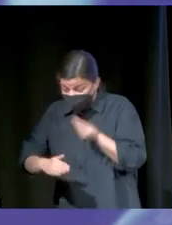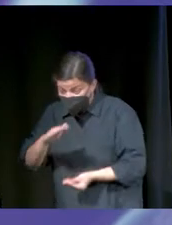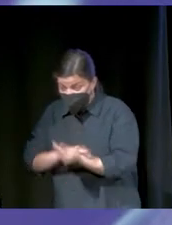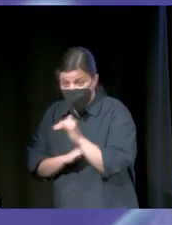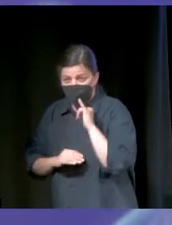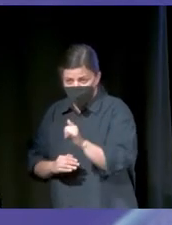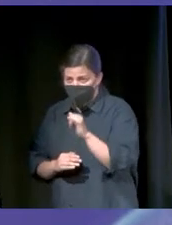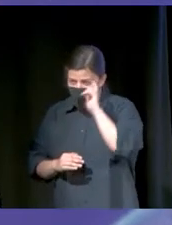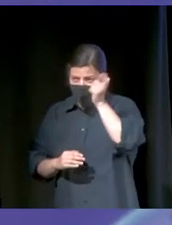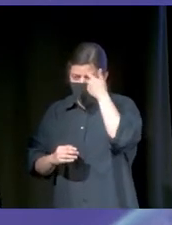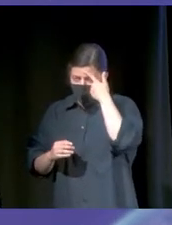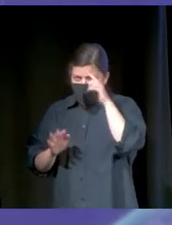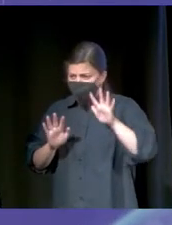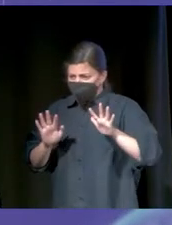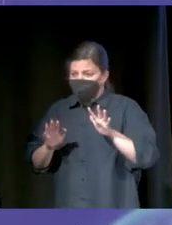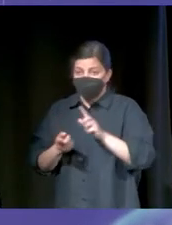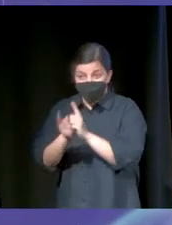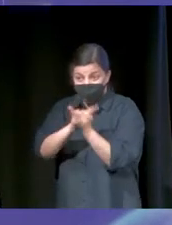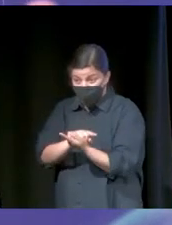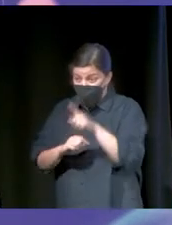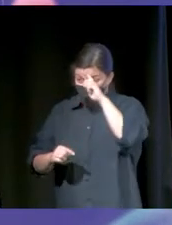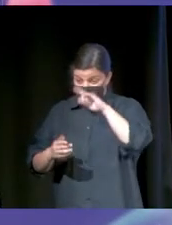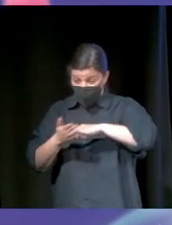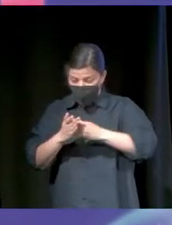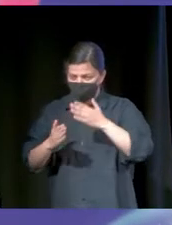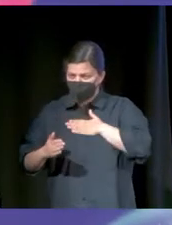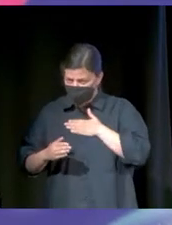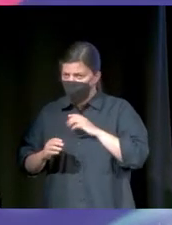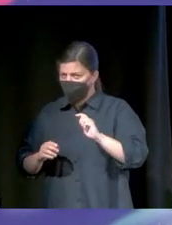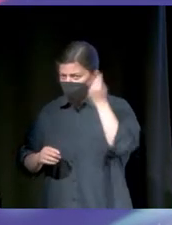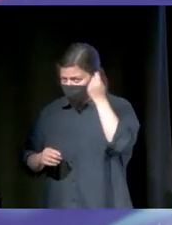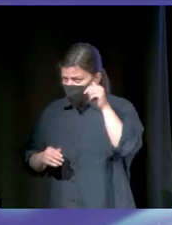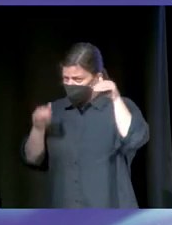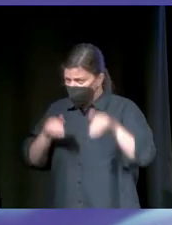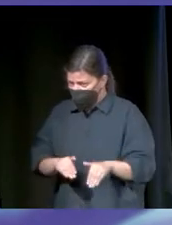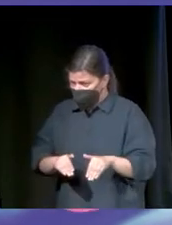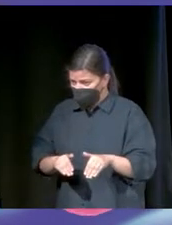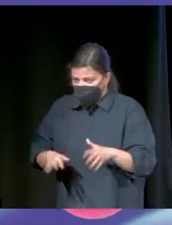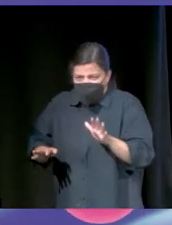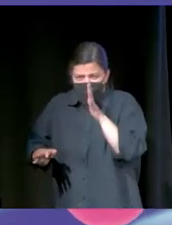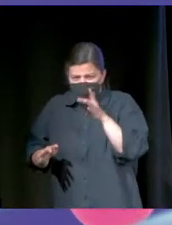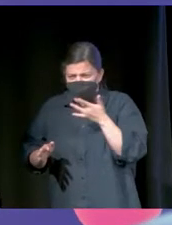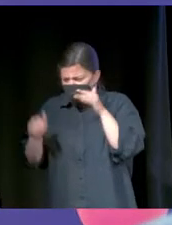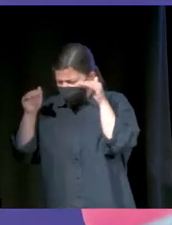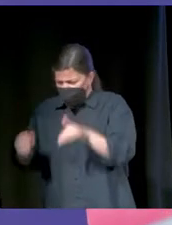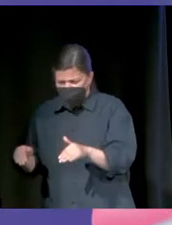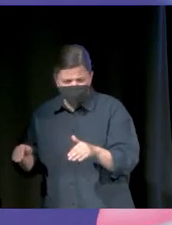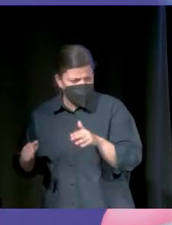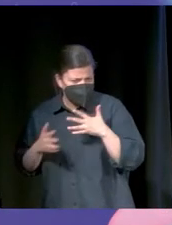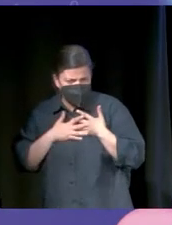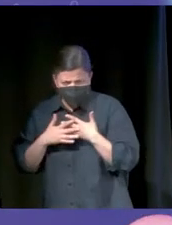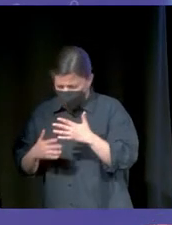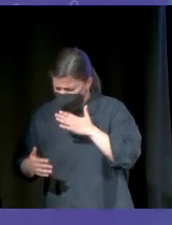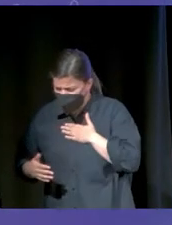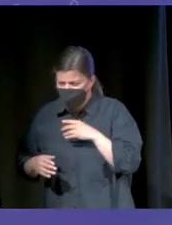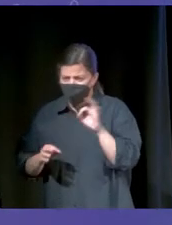cambia mucho el concepto de la incertidumbre. No sé si mi proyecto triunfará o fracasará, no duermo. Yo ahora, si un proyecto va a fracasar, lo siento por mí, por los inversores, pero duermo